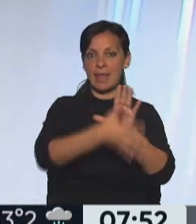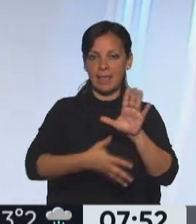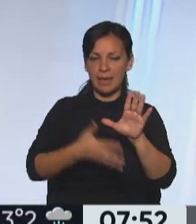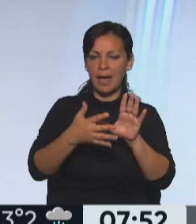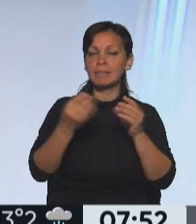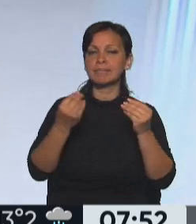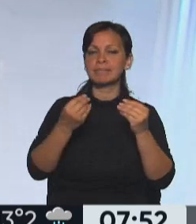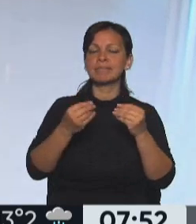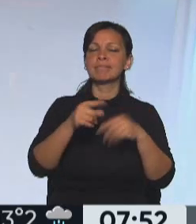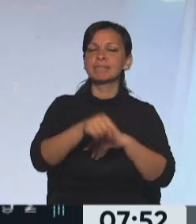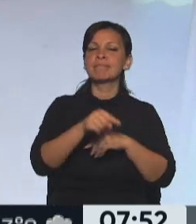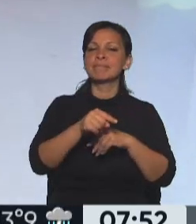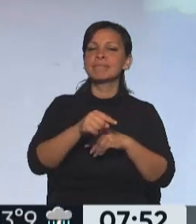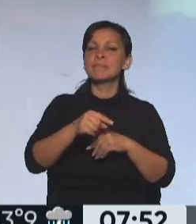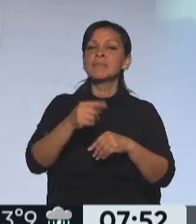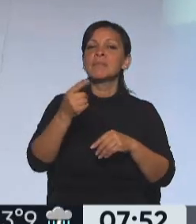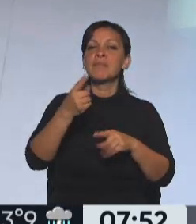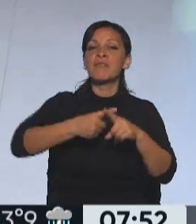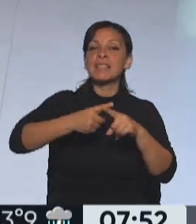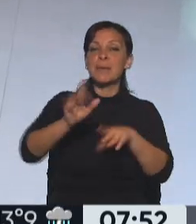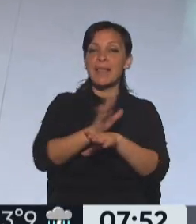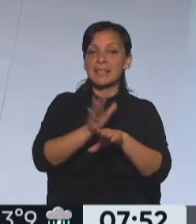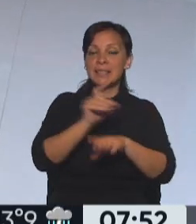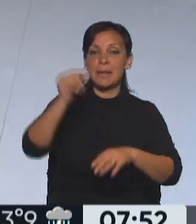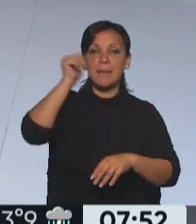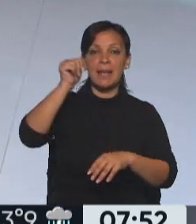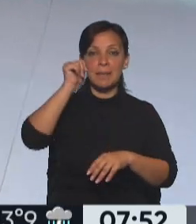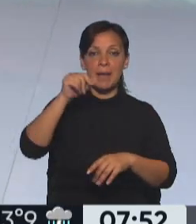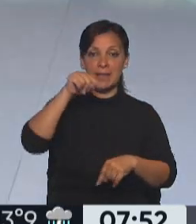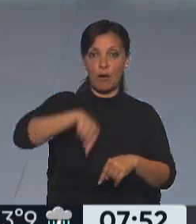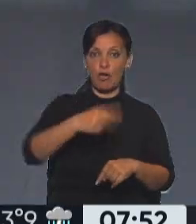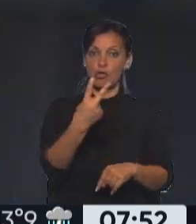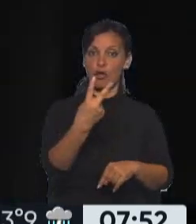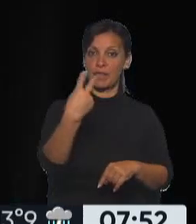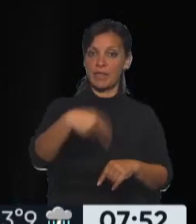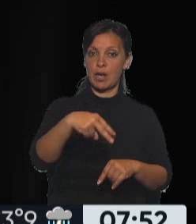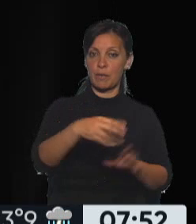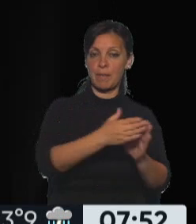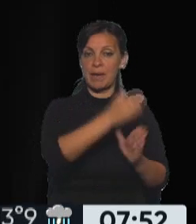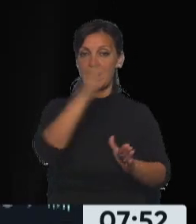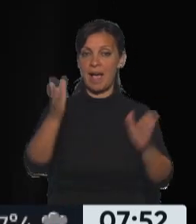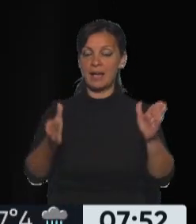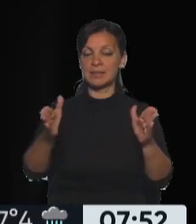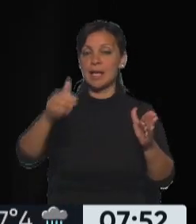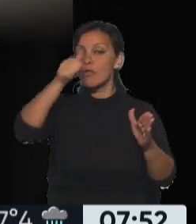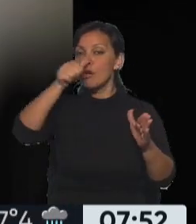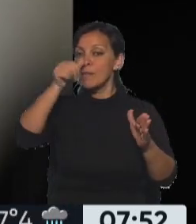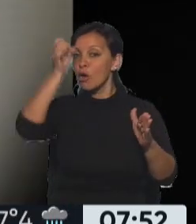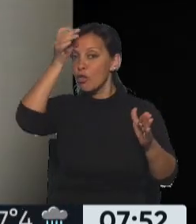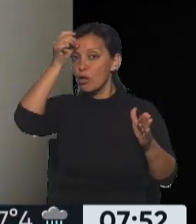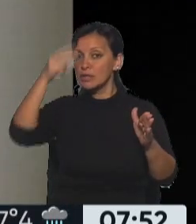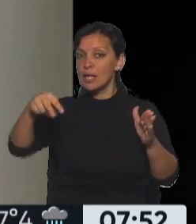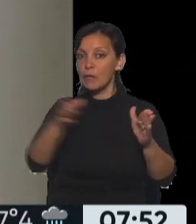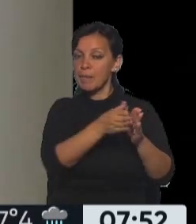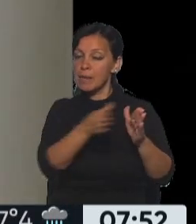Festival Internacional de Cine de Mar del Plata que va a continuar desde hoy 2 de noviembre hasta el próximo domingo 12 de noviembre